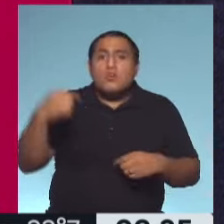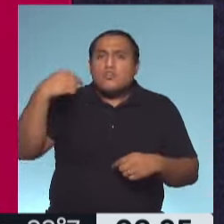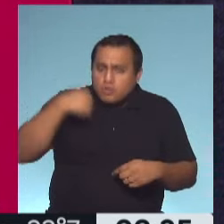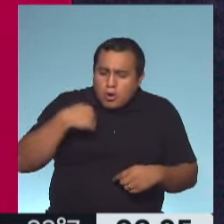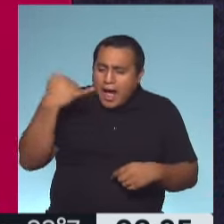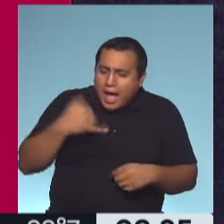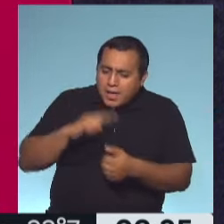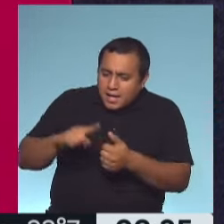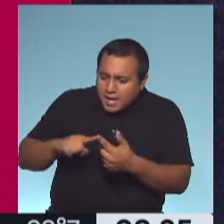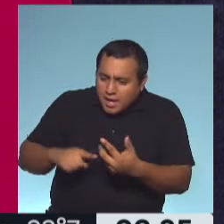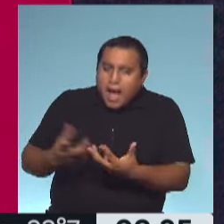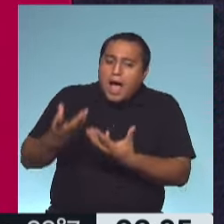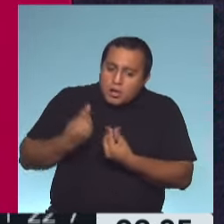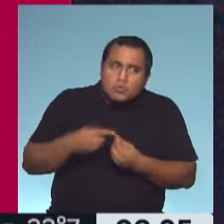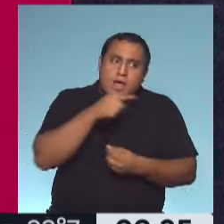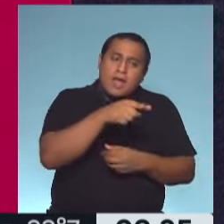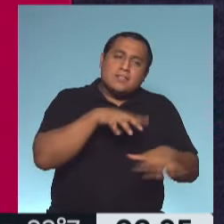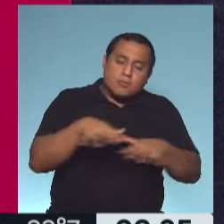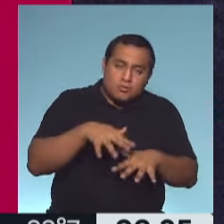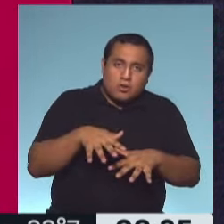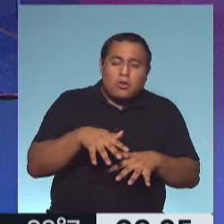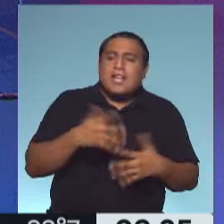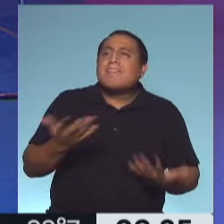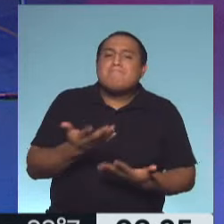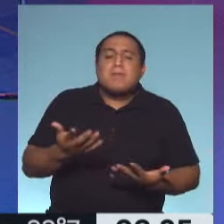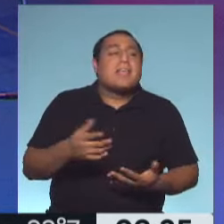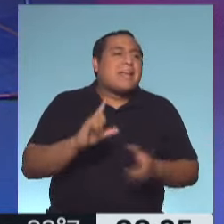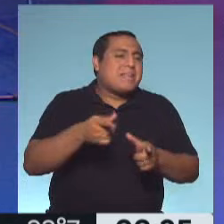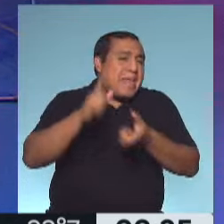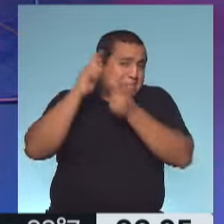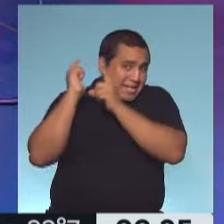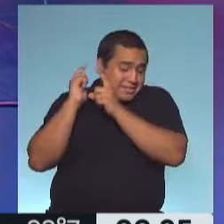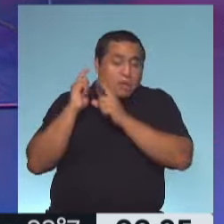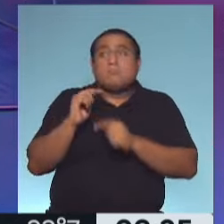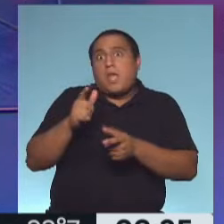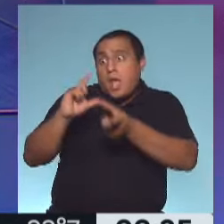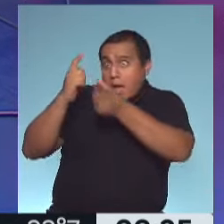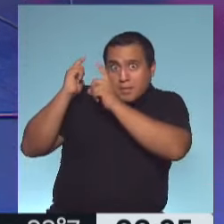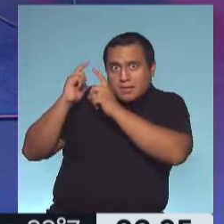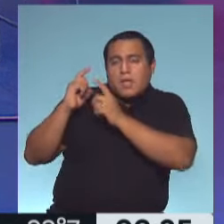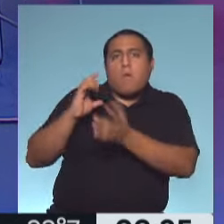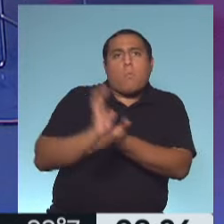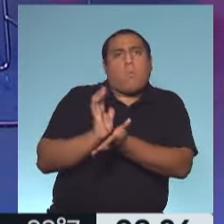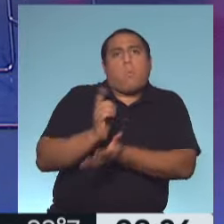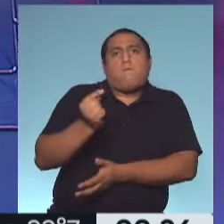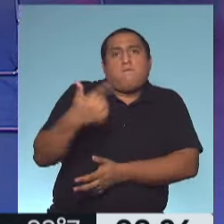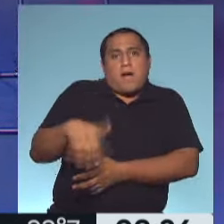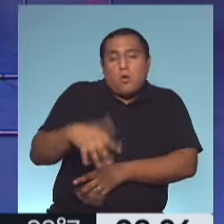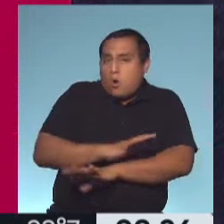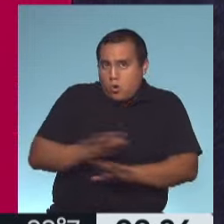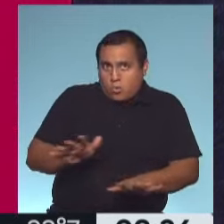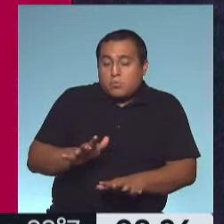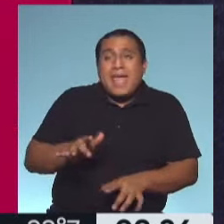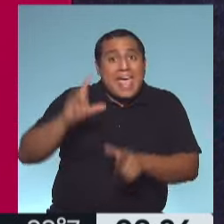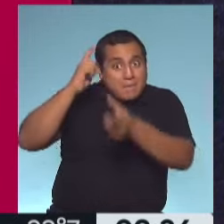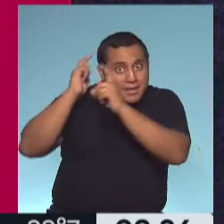enfrentar esta situación? Claro. Primero la experiencia de lo que ya vivimos. La experiencia es un elemento riquísimo del que siempre nos tenemos que asistir.